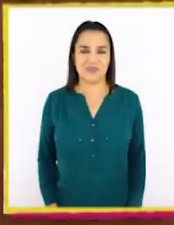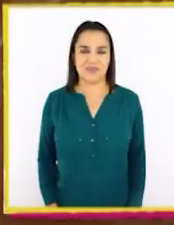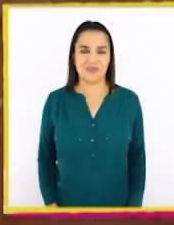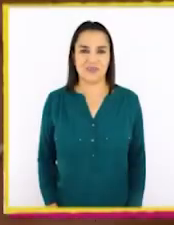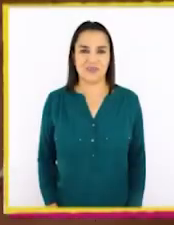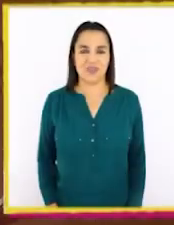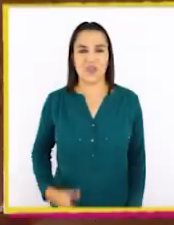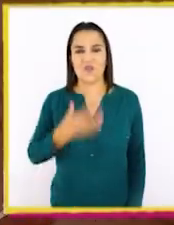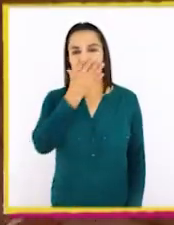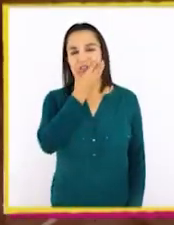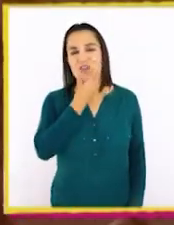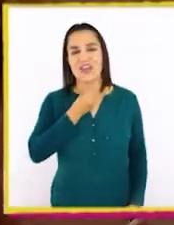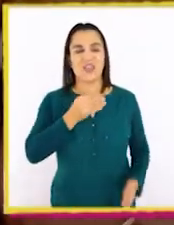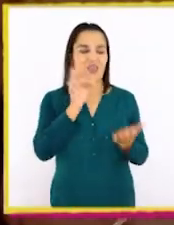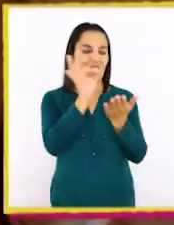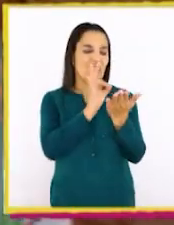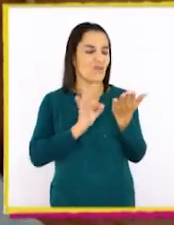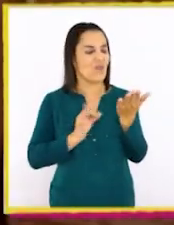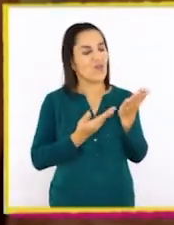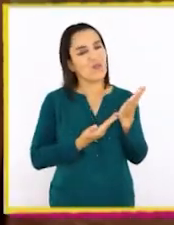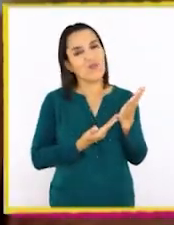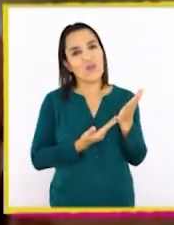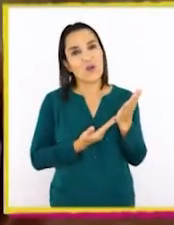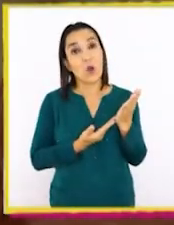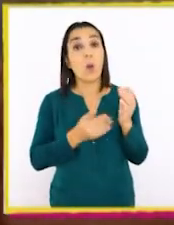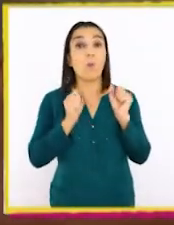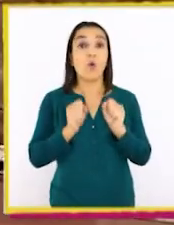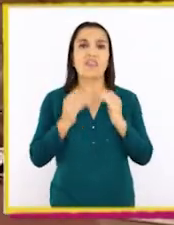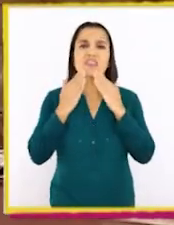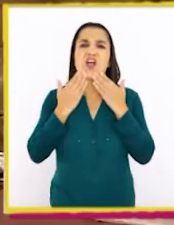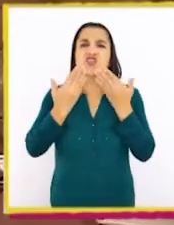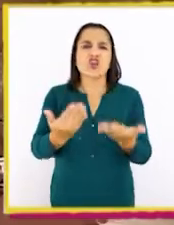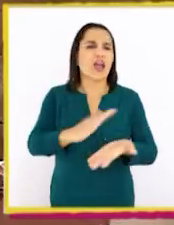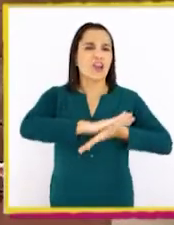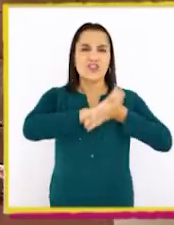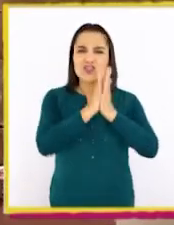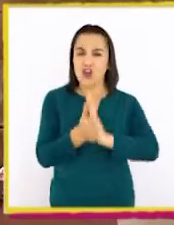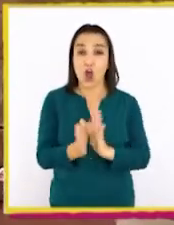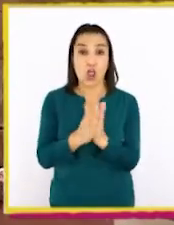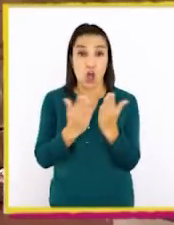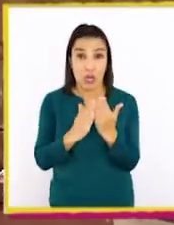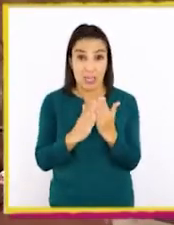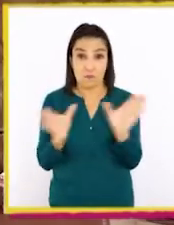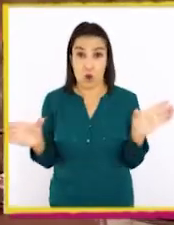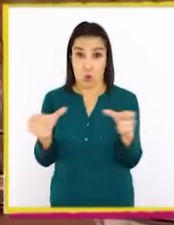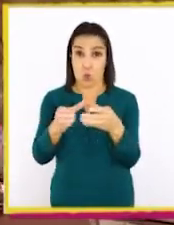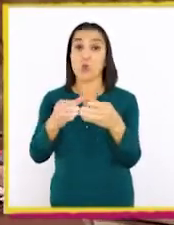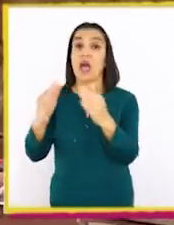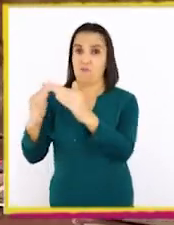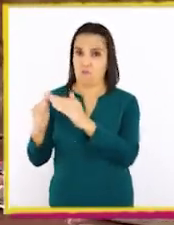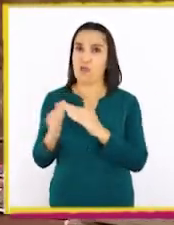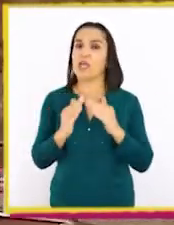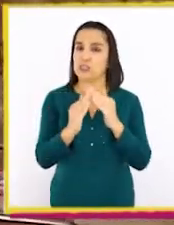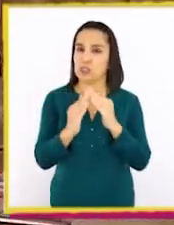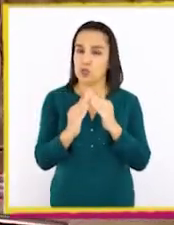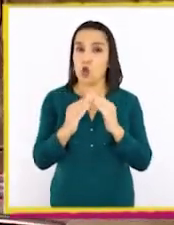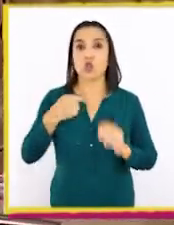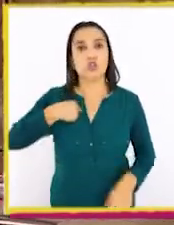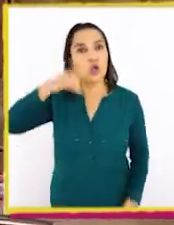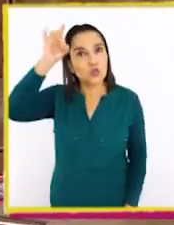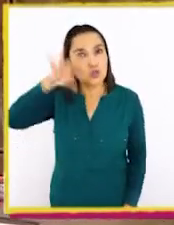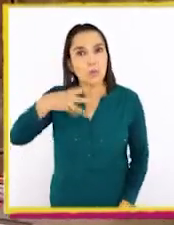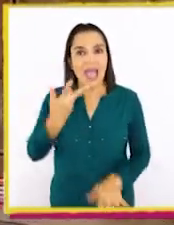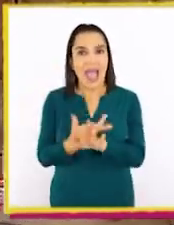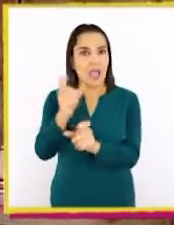¡Qué bonita ilustración! Podría donar todos estos libros a la Junta de Vecinos. Porque me enteré